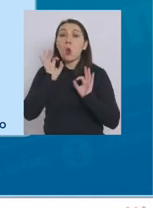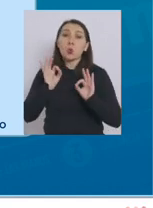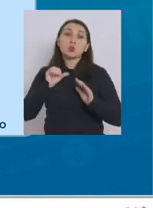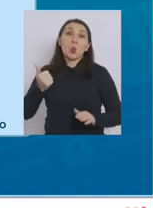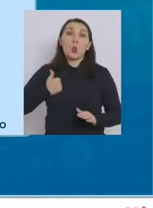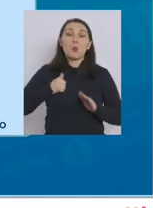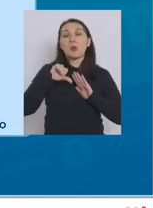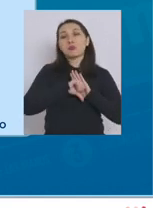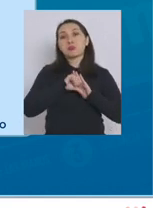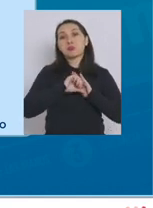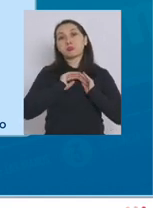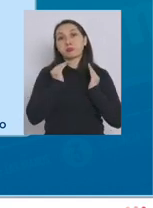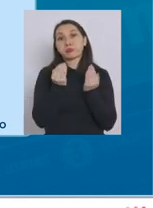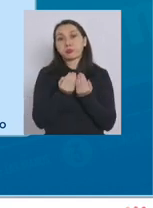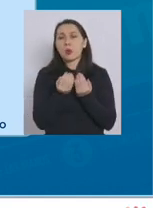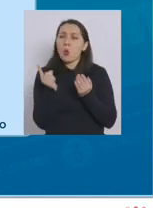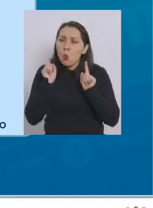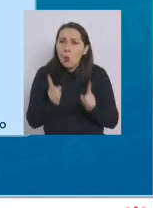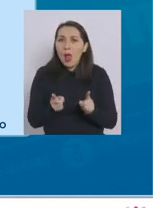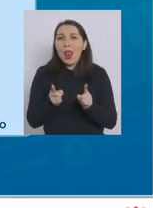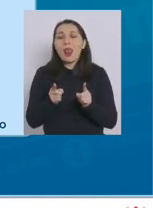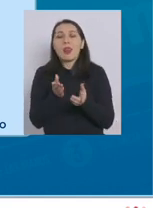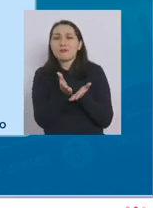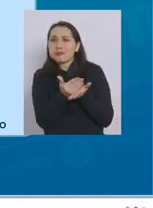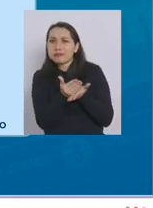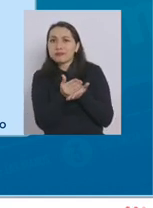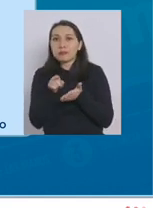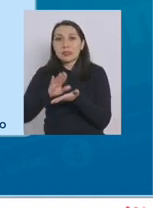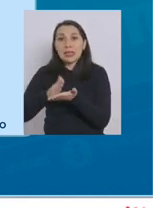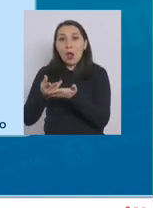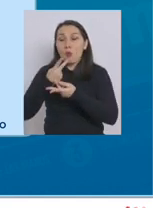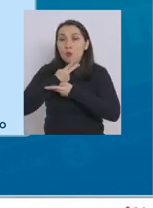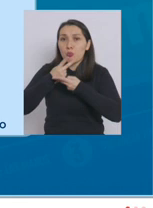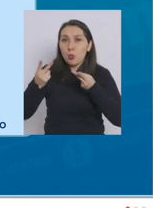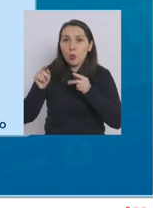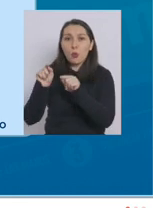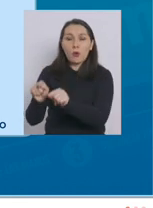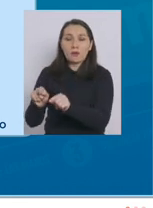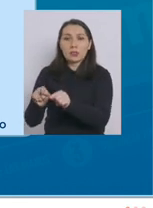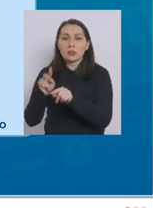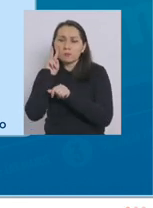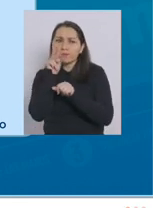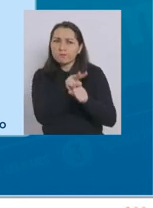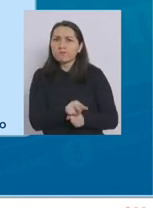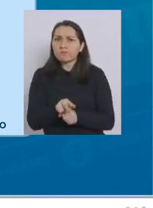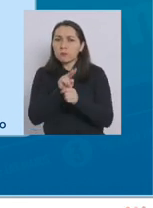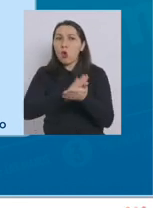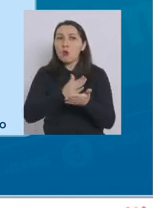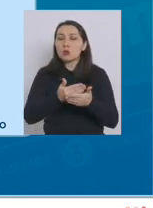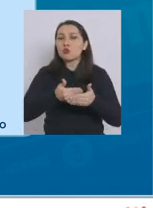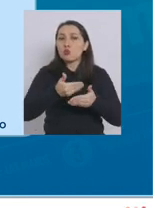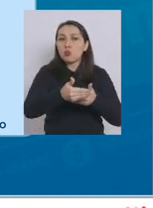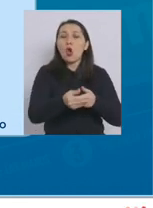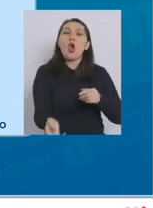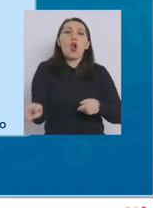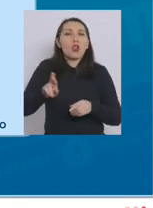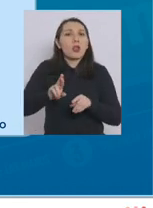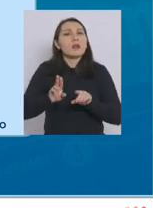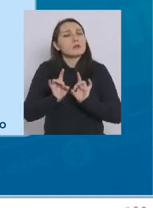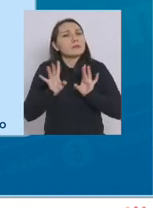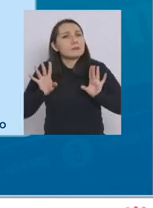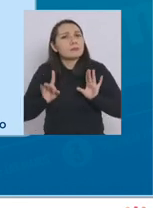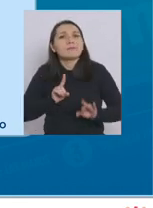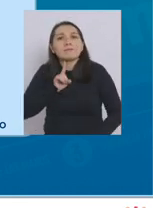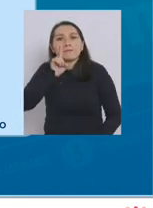su cuarentena. Y dentro del fortalecimiento de las estrategias de salud pública de vigilancia epidemiológica, se volvió a tomar otra